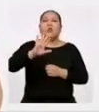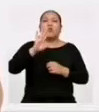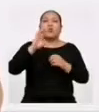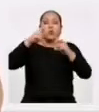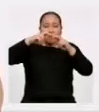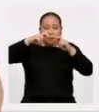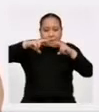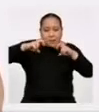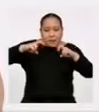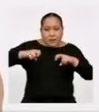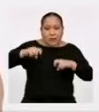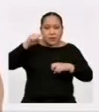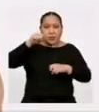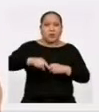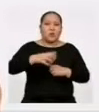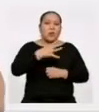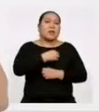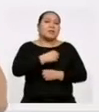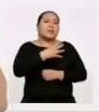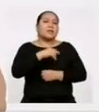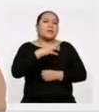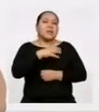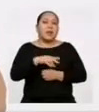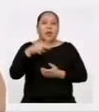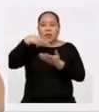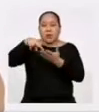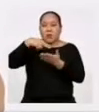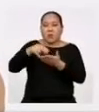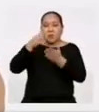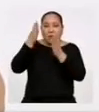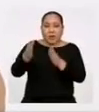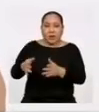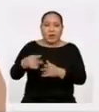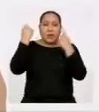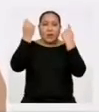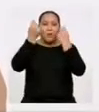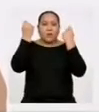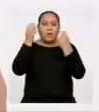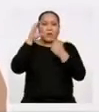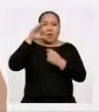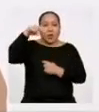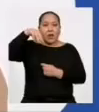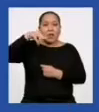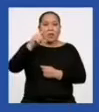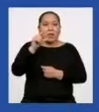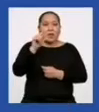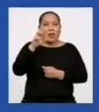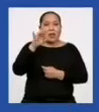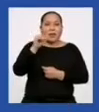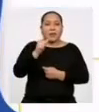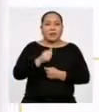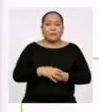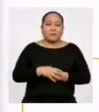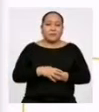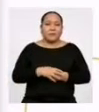de investigación sobre las edades de las y los danzantes en la fiesta de la Virgen de la Candelaria.